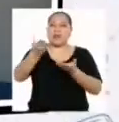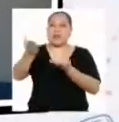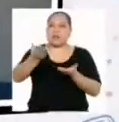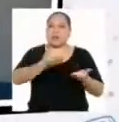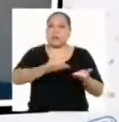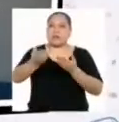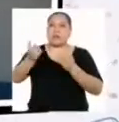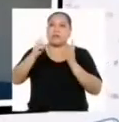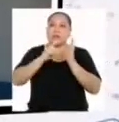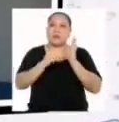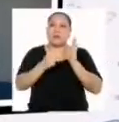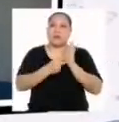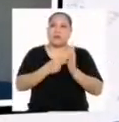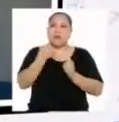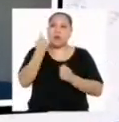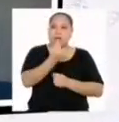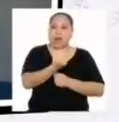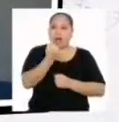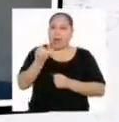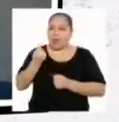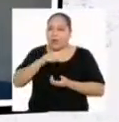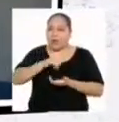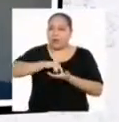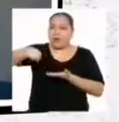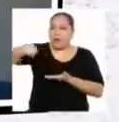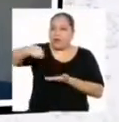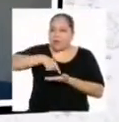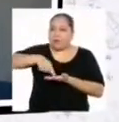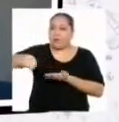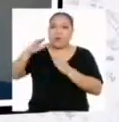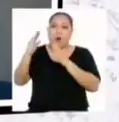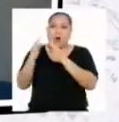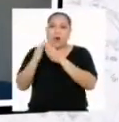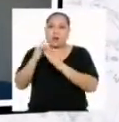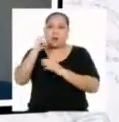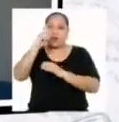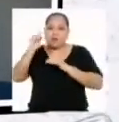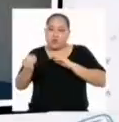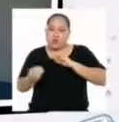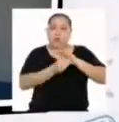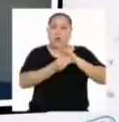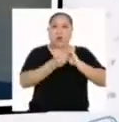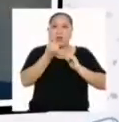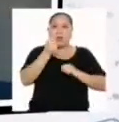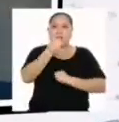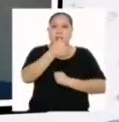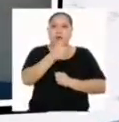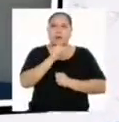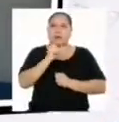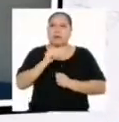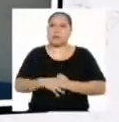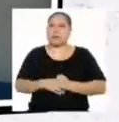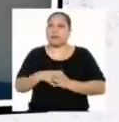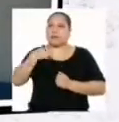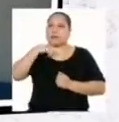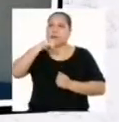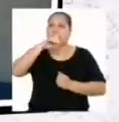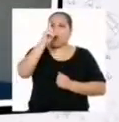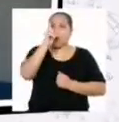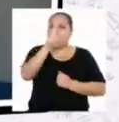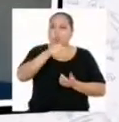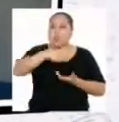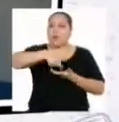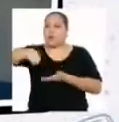decir que por cada envío a domicilio es un ingreso de 10 soles. Podemos decir que por un